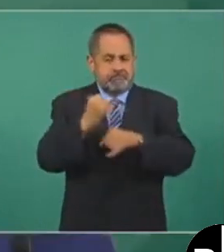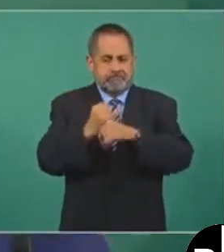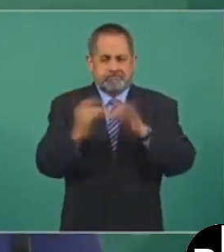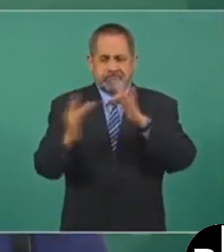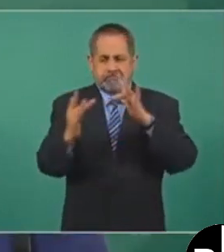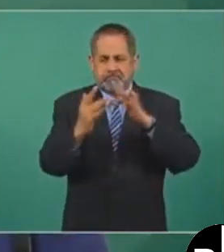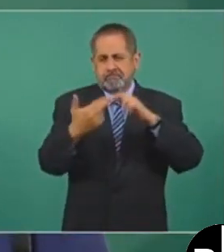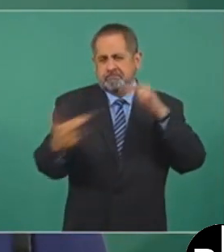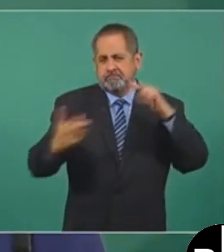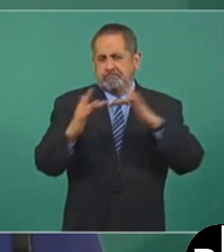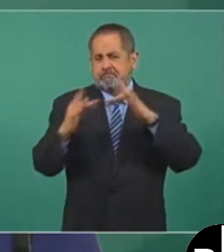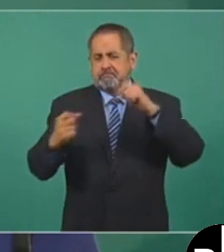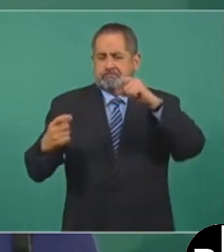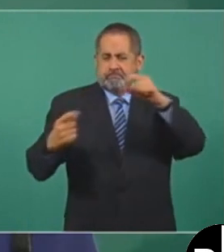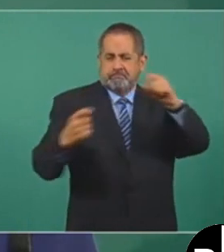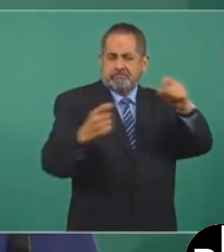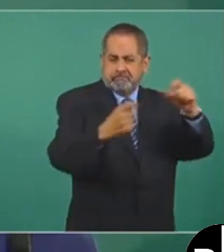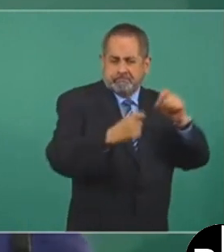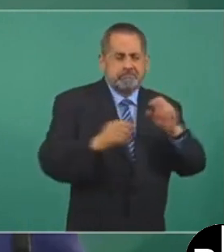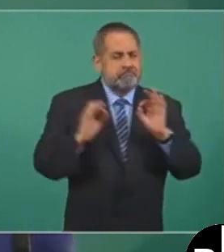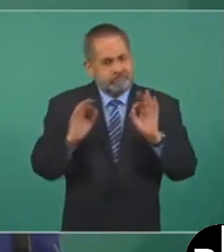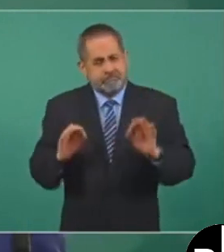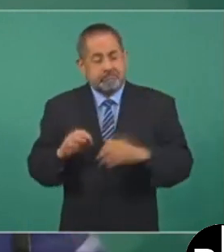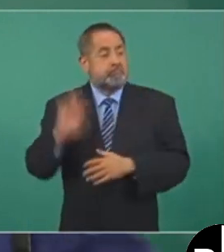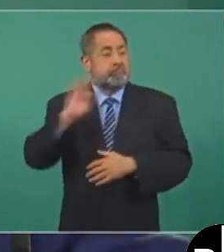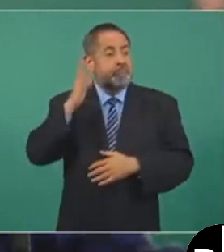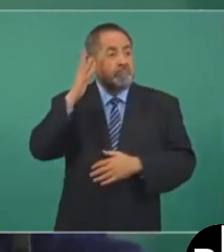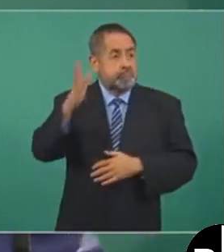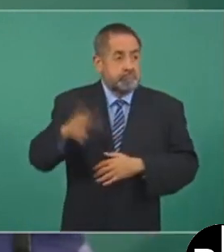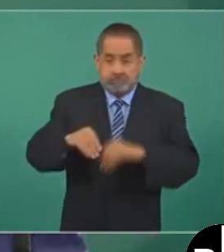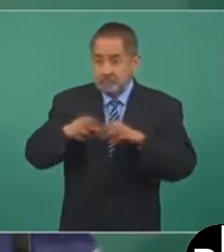en todo el territorio, entonces va a llegar el momento